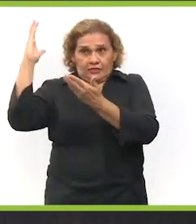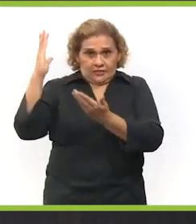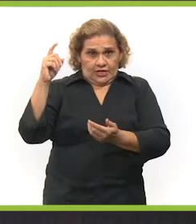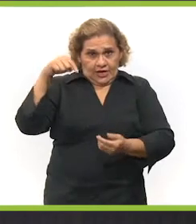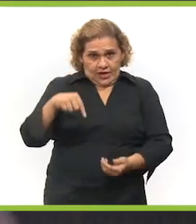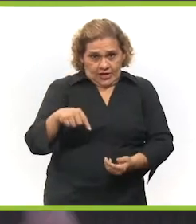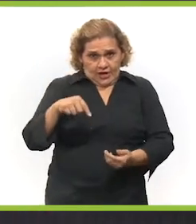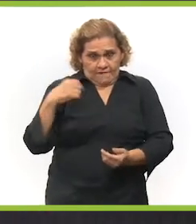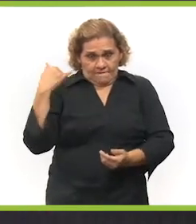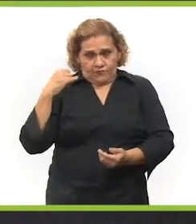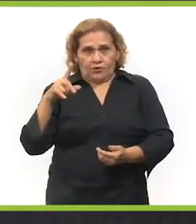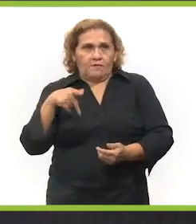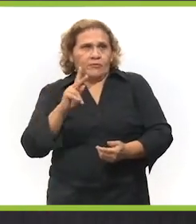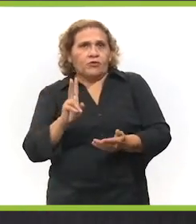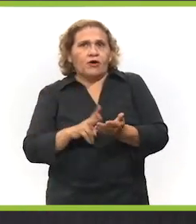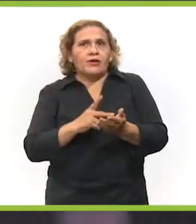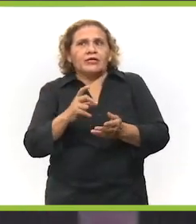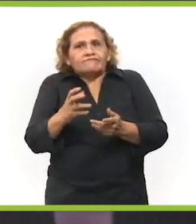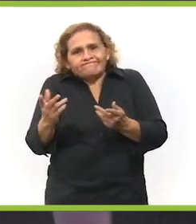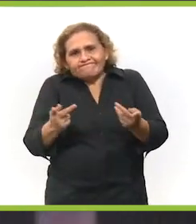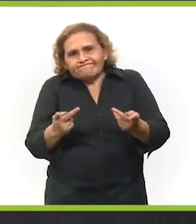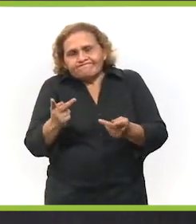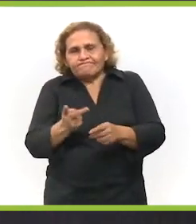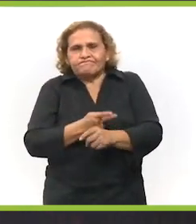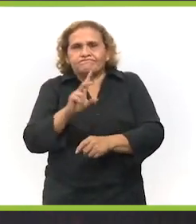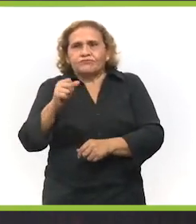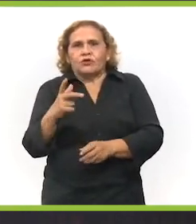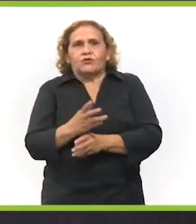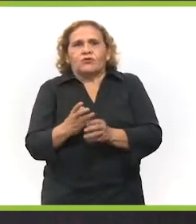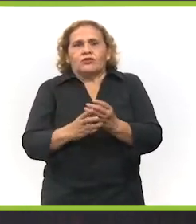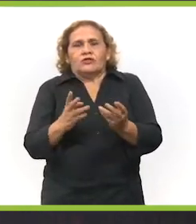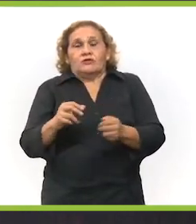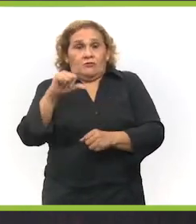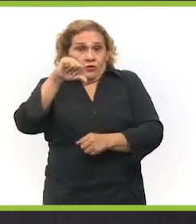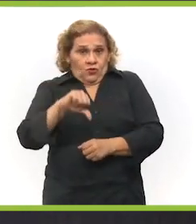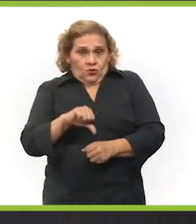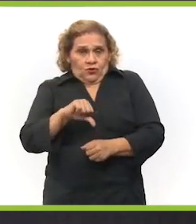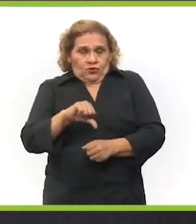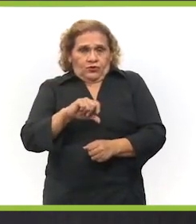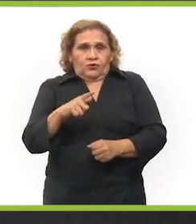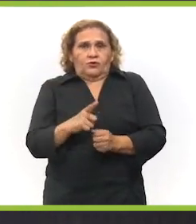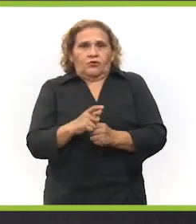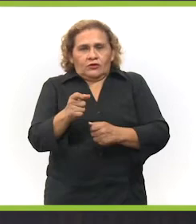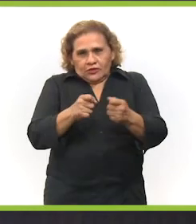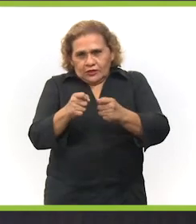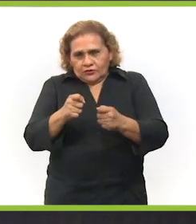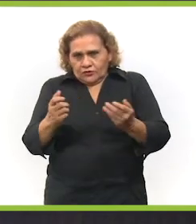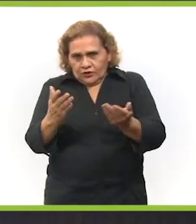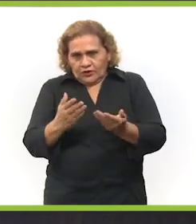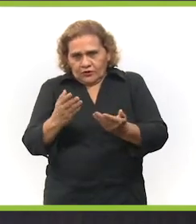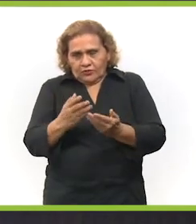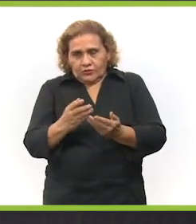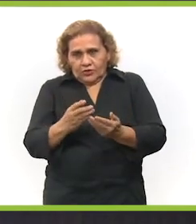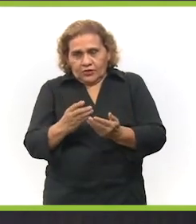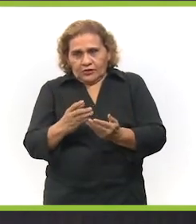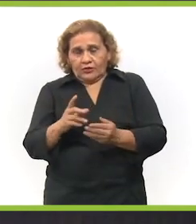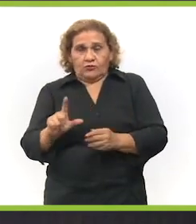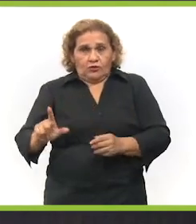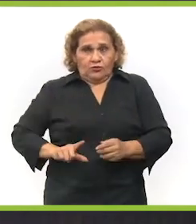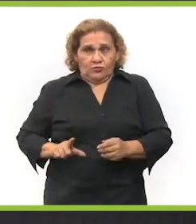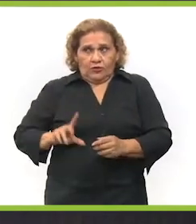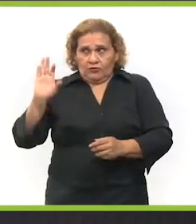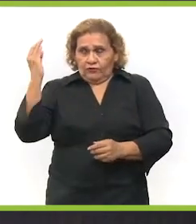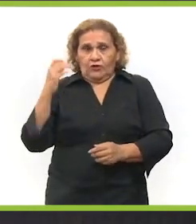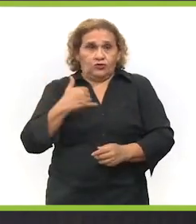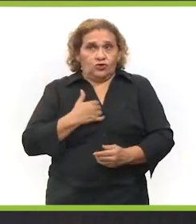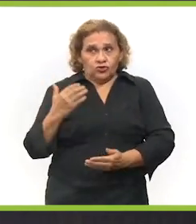través de las líneas de transmisión llega aquí. Pero hay veces que suceden cosas en las líneas de transmisión y ocurren fallas. Hoy en día, con las gestiones que